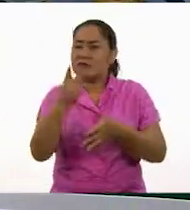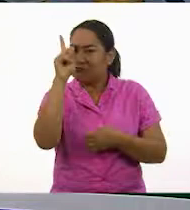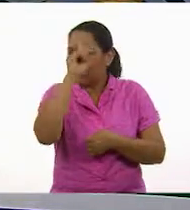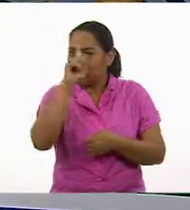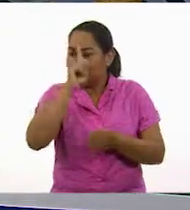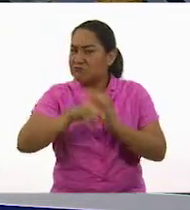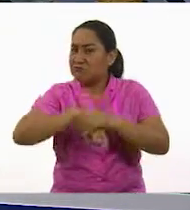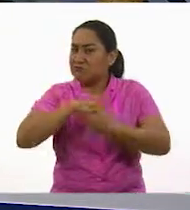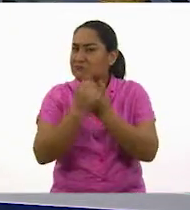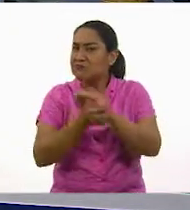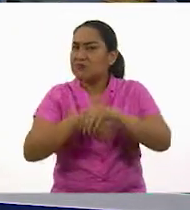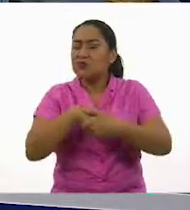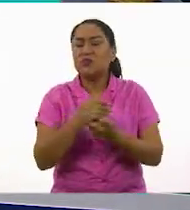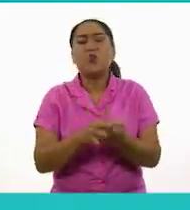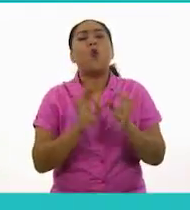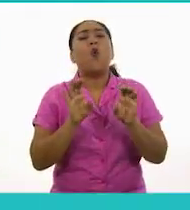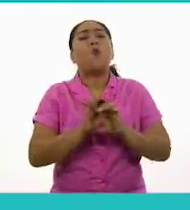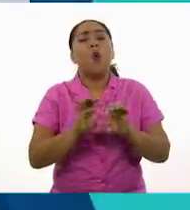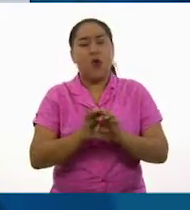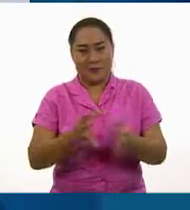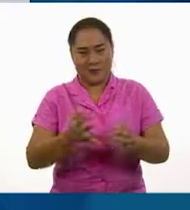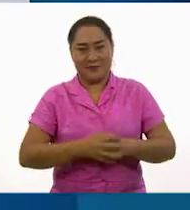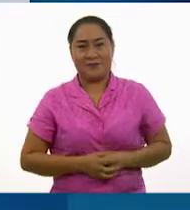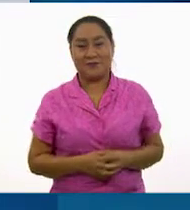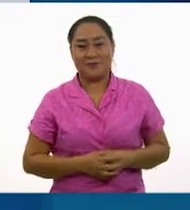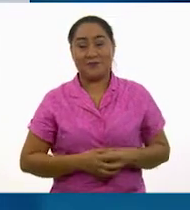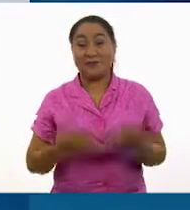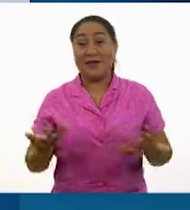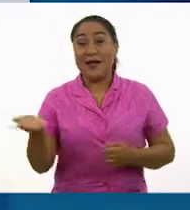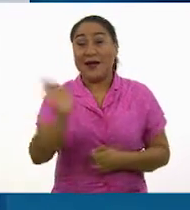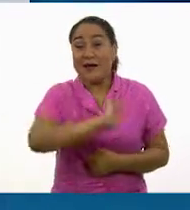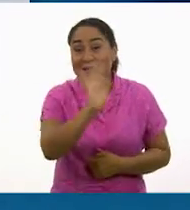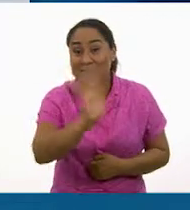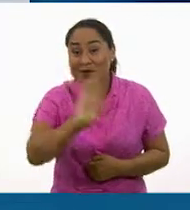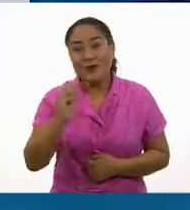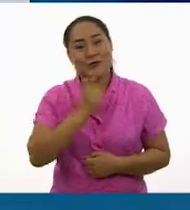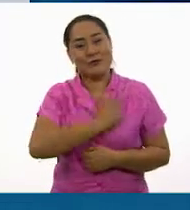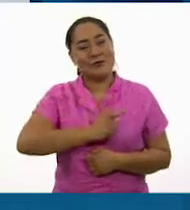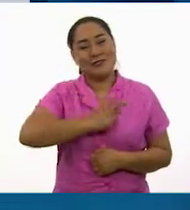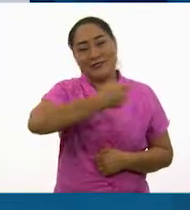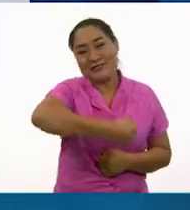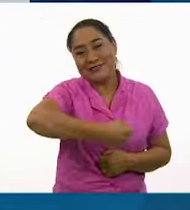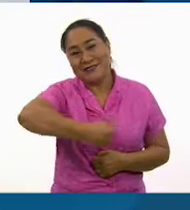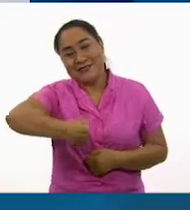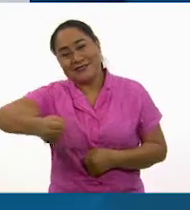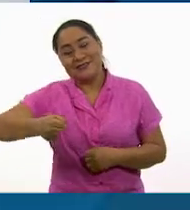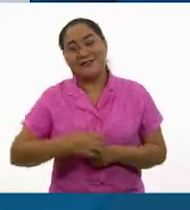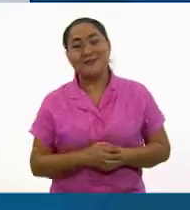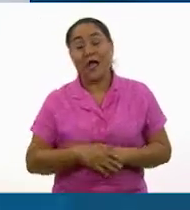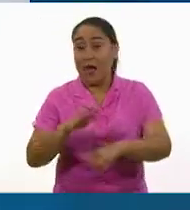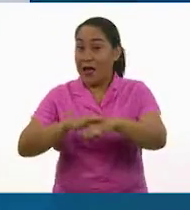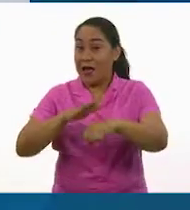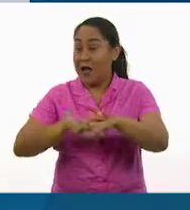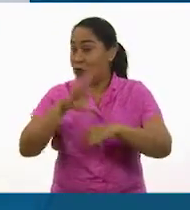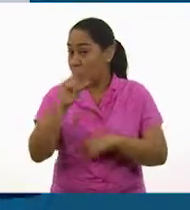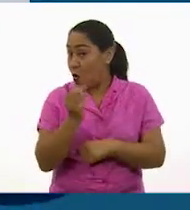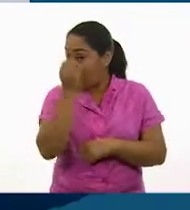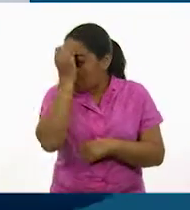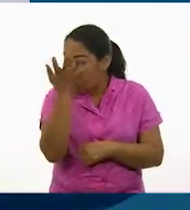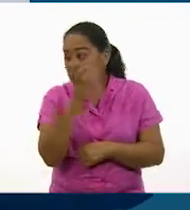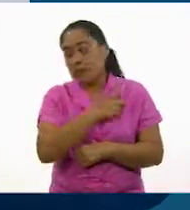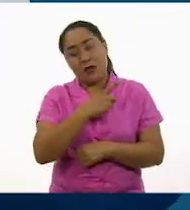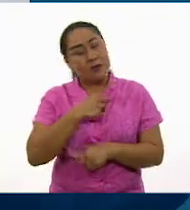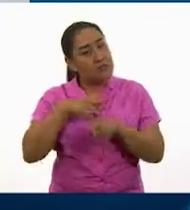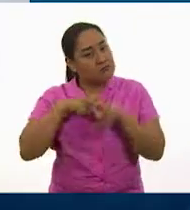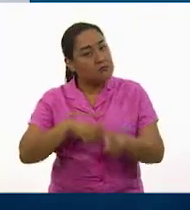lavarnos las manos correctamente. ¡Hola! ¡Qué gusto saludarlos! No olviden que hay que continuar con